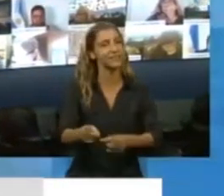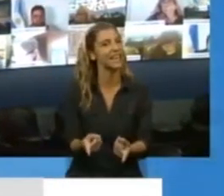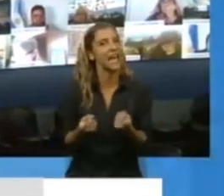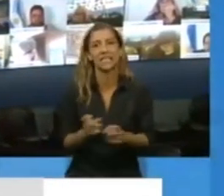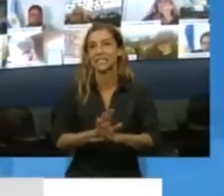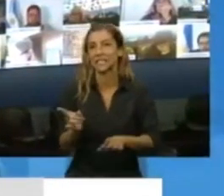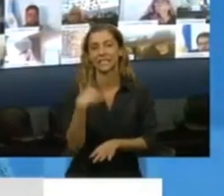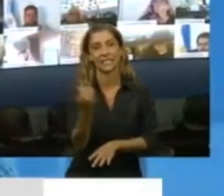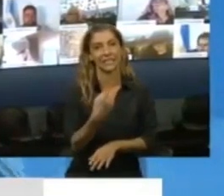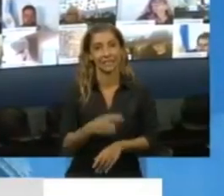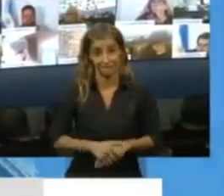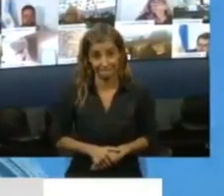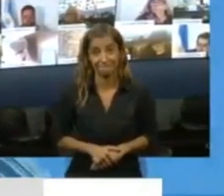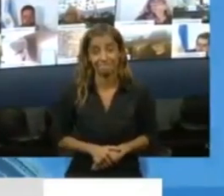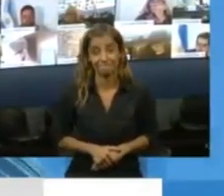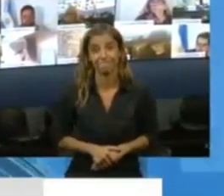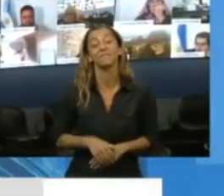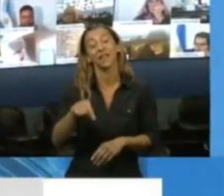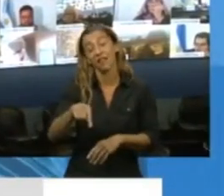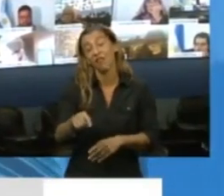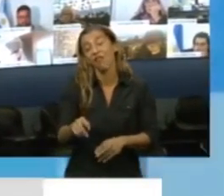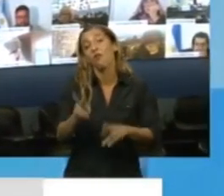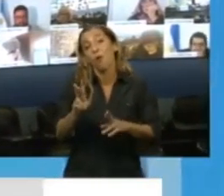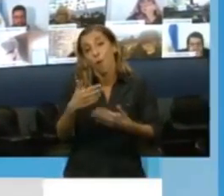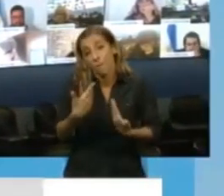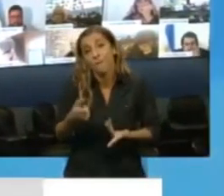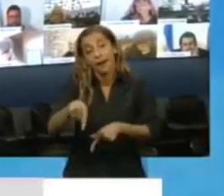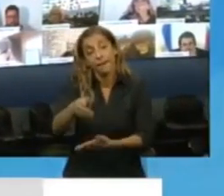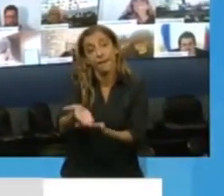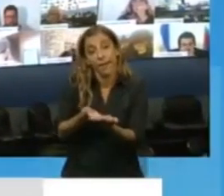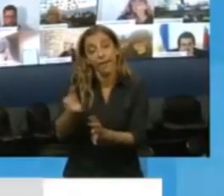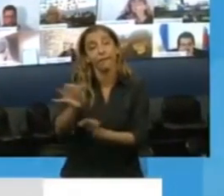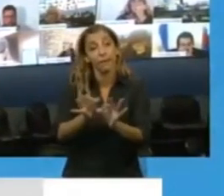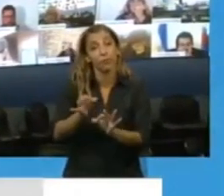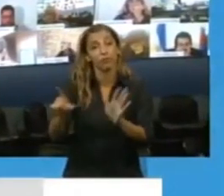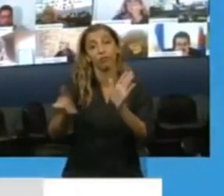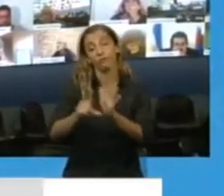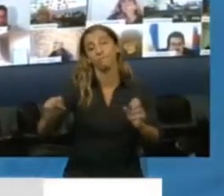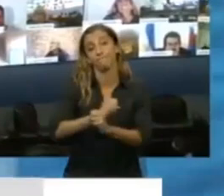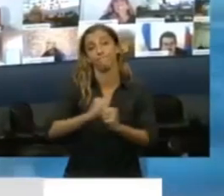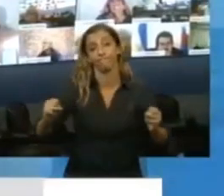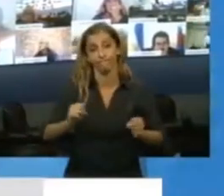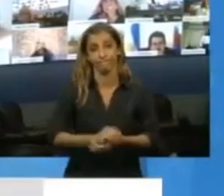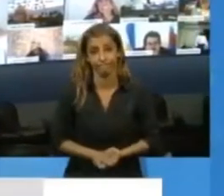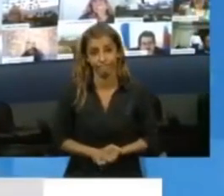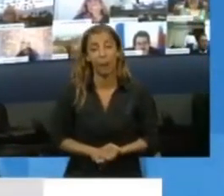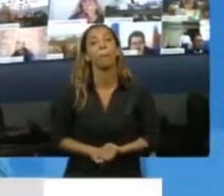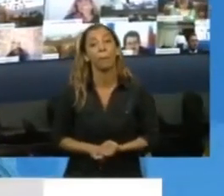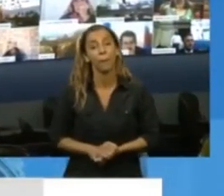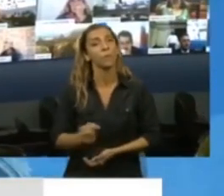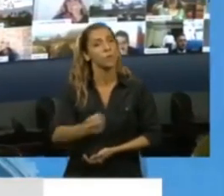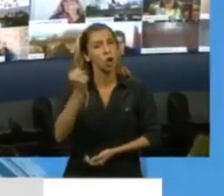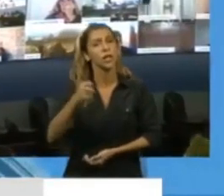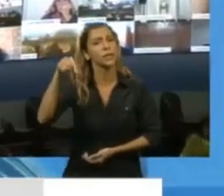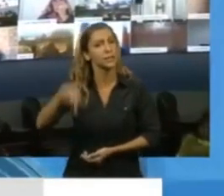se convierte en ley y es lo que nosotros humildemente hoy venimos a pedir aquí. La implementación de esta política es